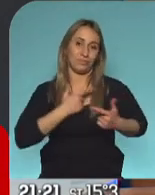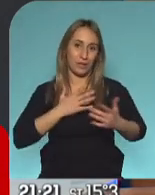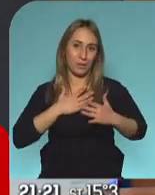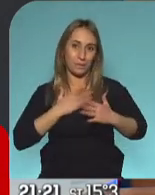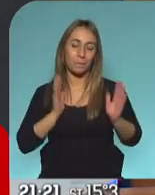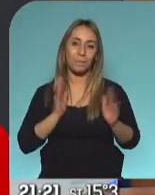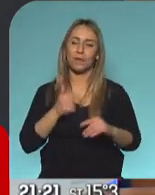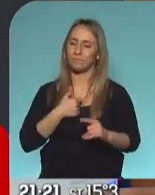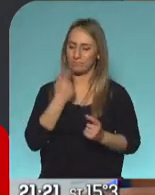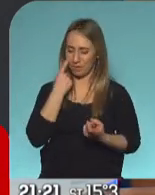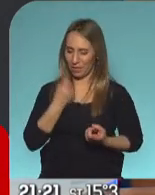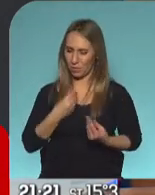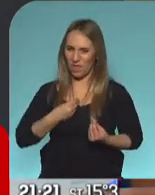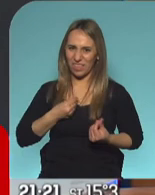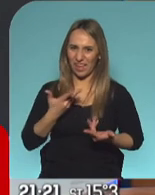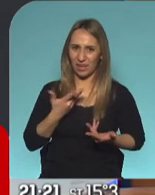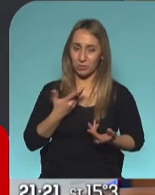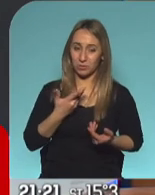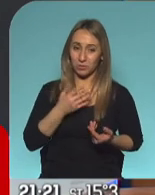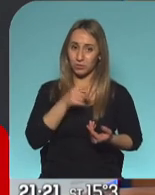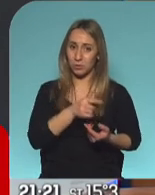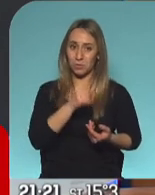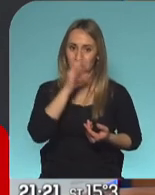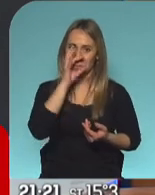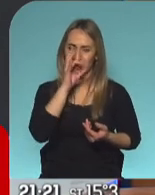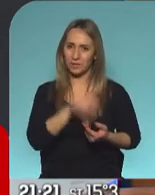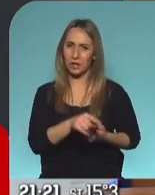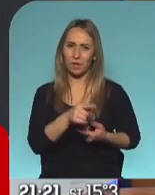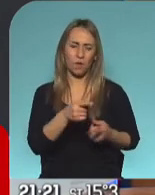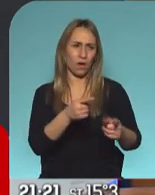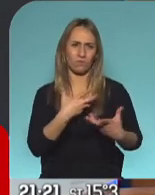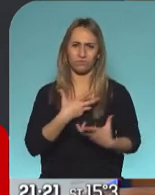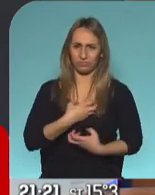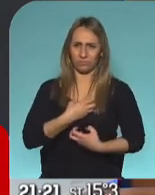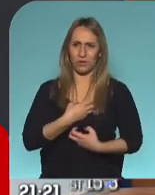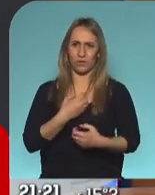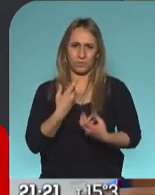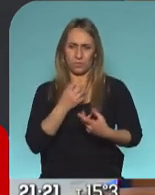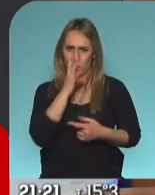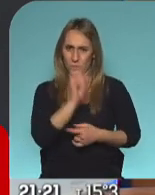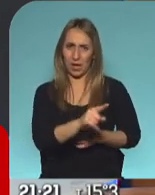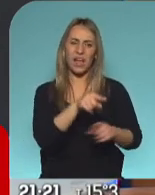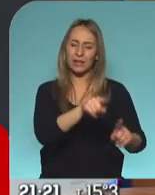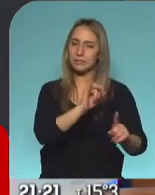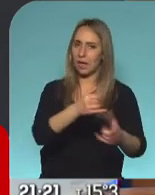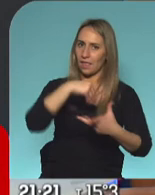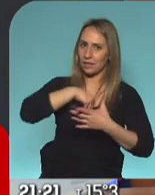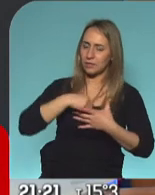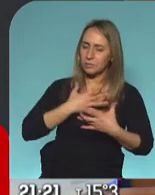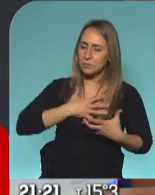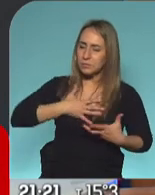pero yo me daba cuenta, de que yo nunca, habló bien, nunca tuvo un resentimiento, y él sí estaba, estaba con eso, entonces,